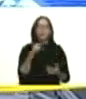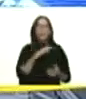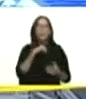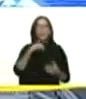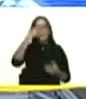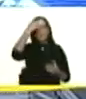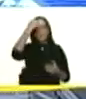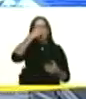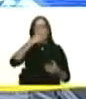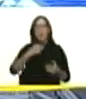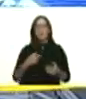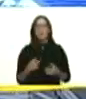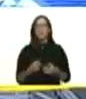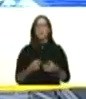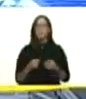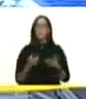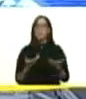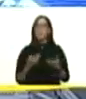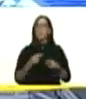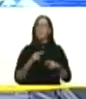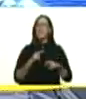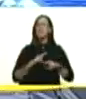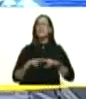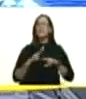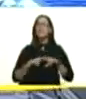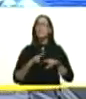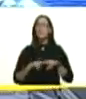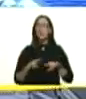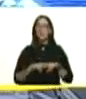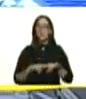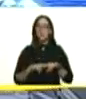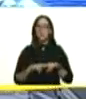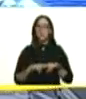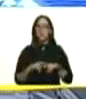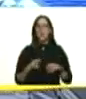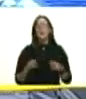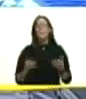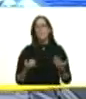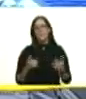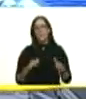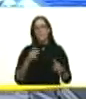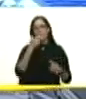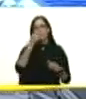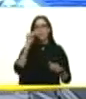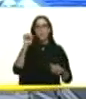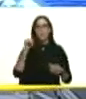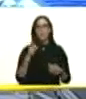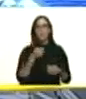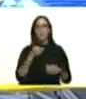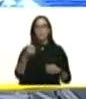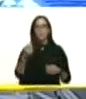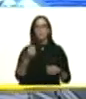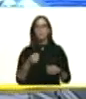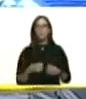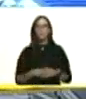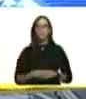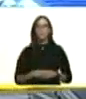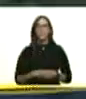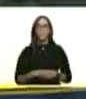pueblo del fenómeno del niño? ¿verdad? mientras Naunte sostiene ahí el micrófono adelante